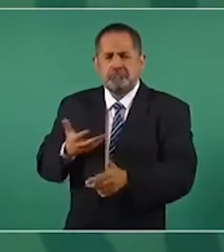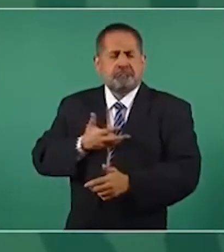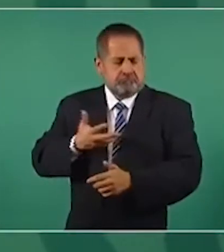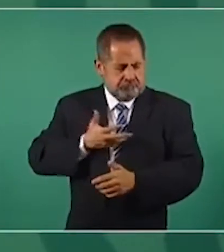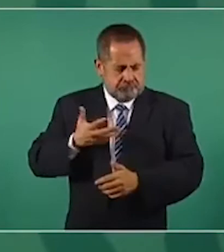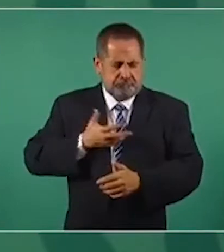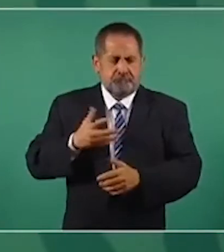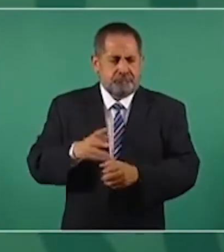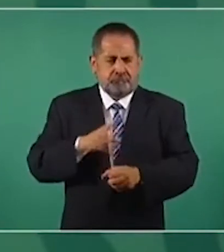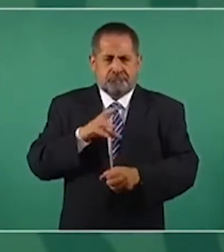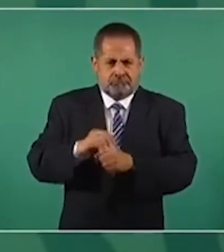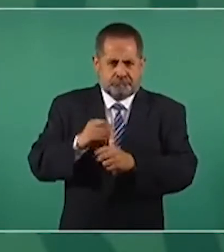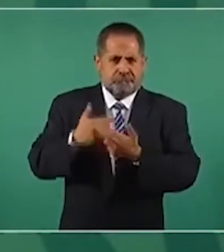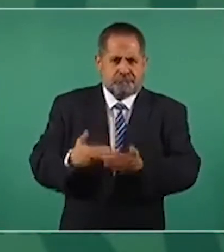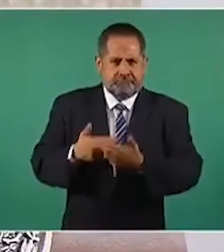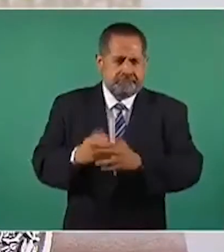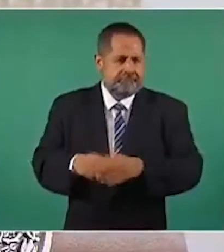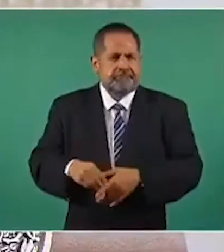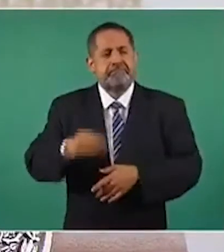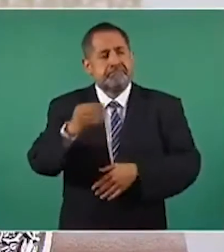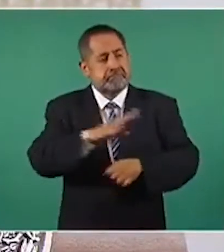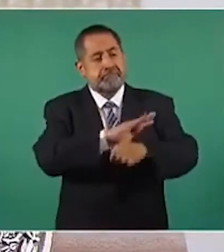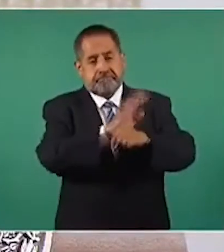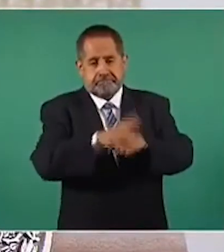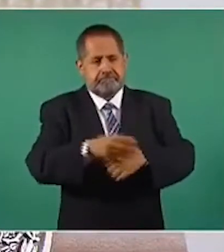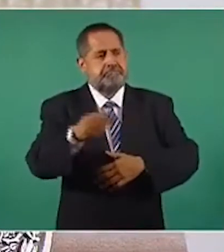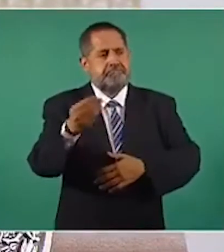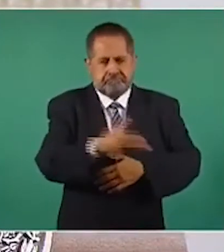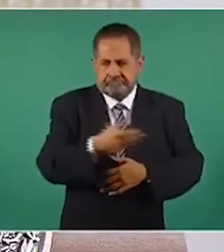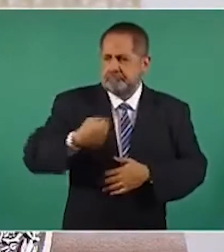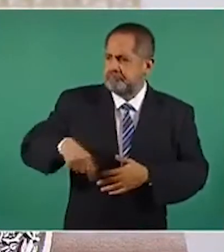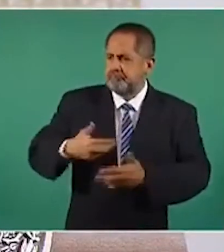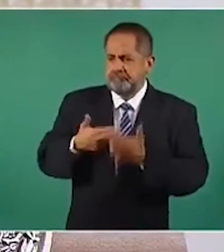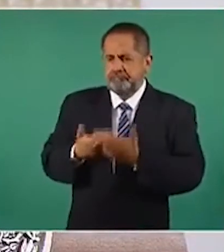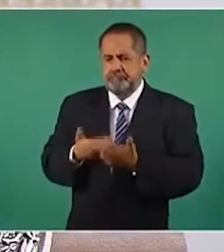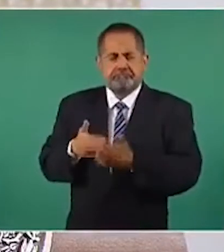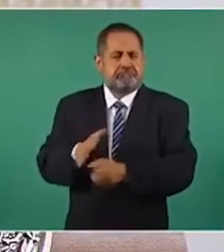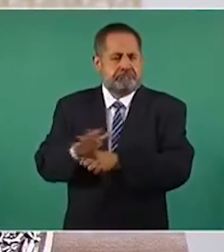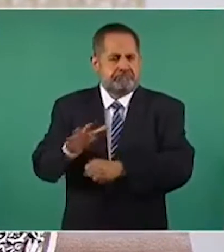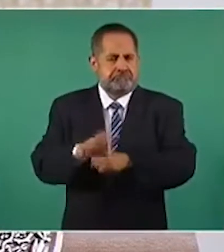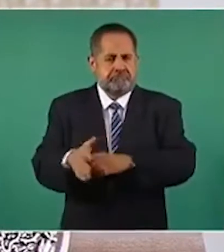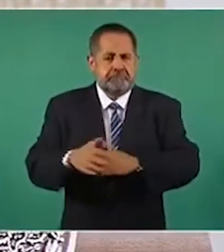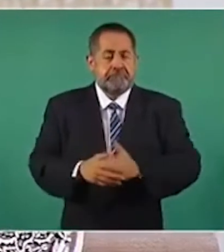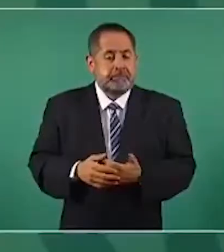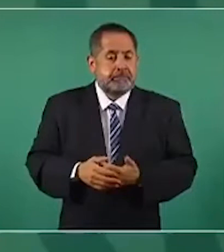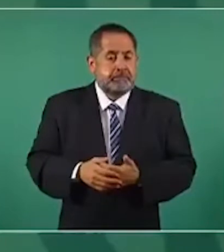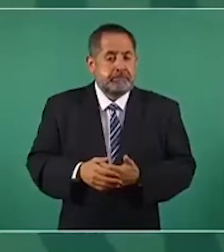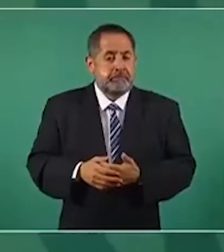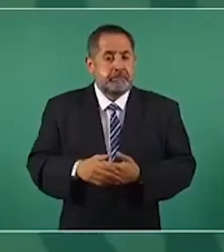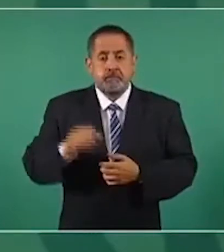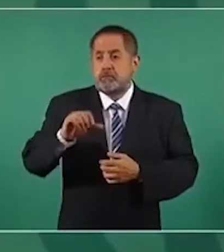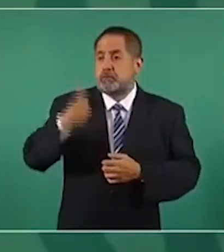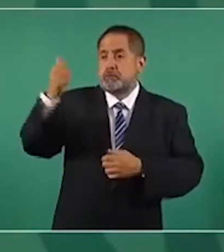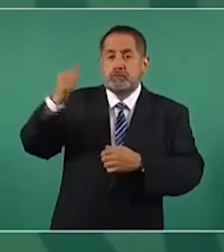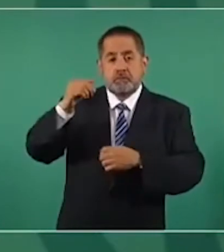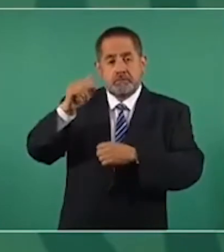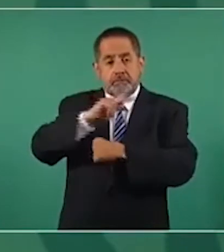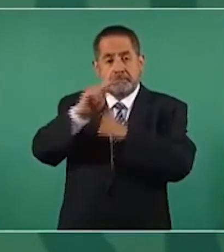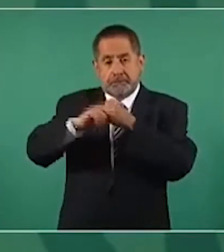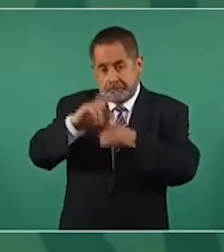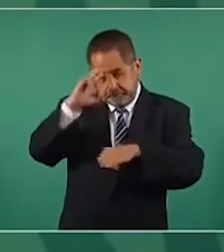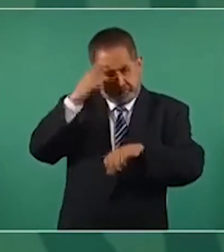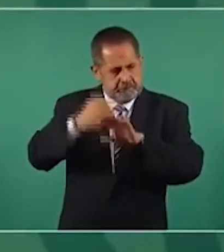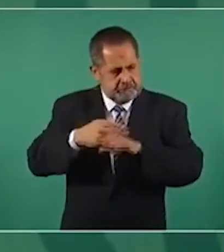a pesar de la pandemia, está llegando inversión extranjera,